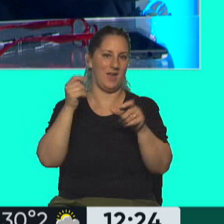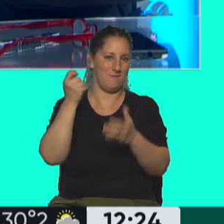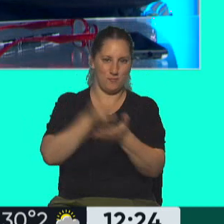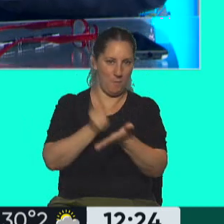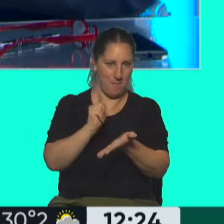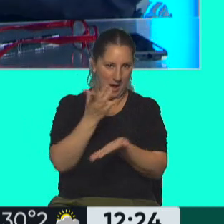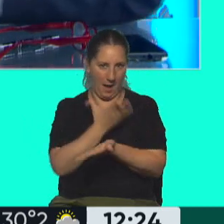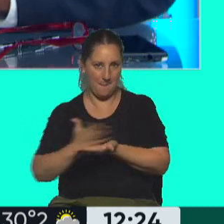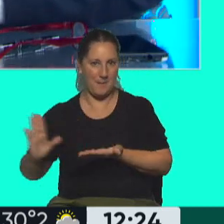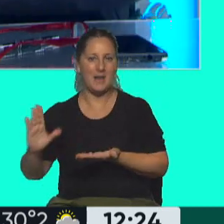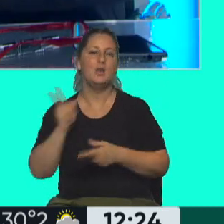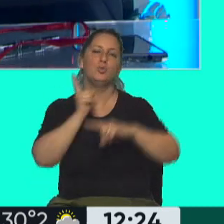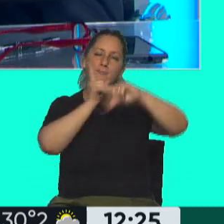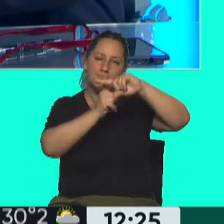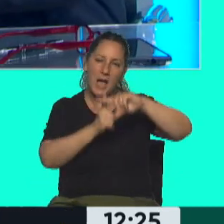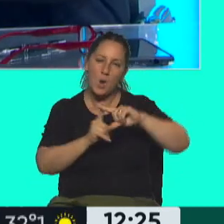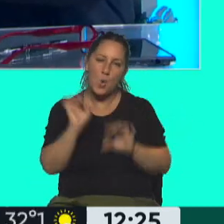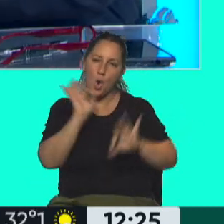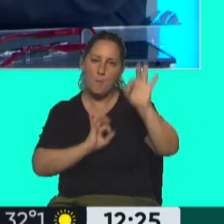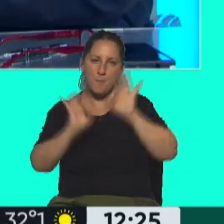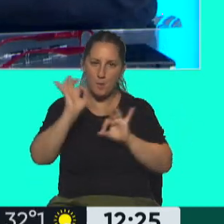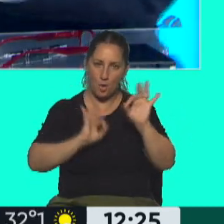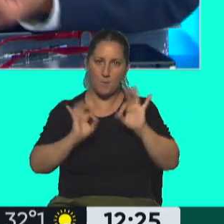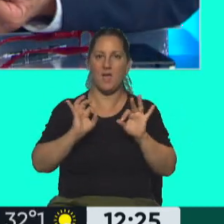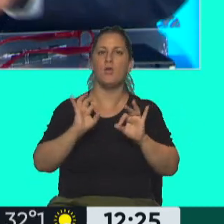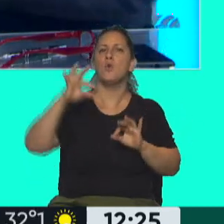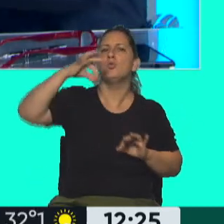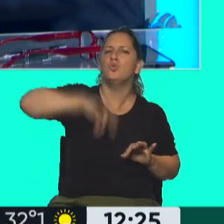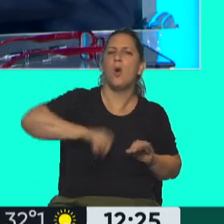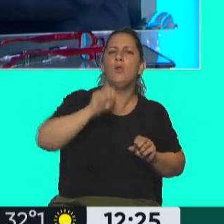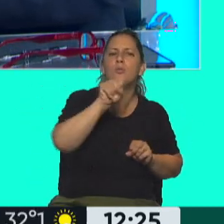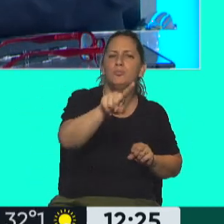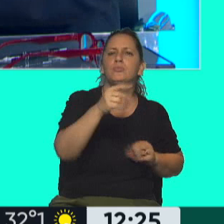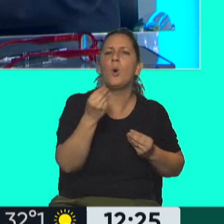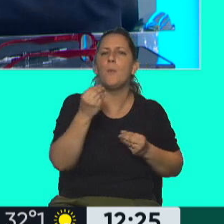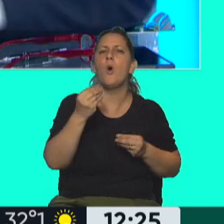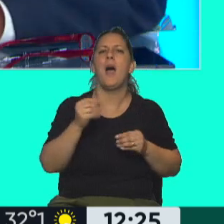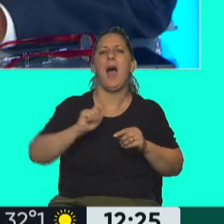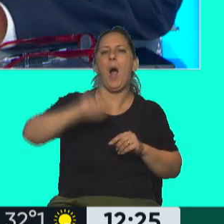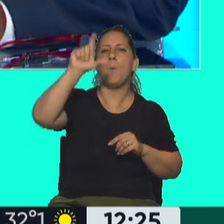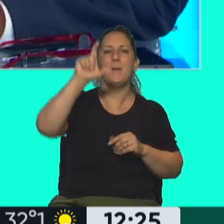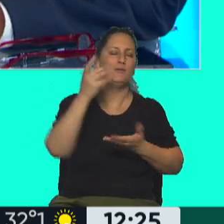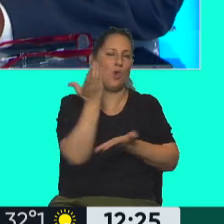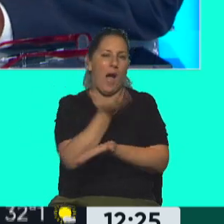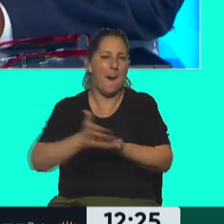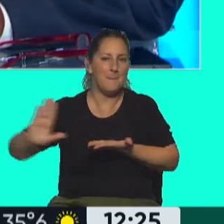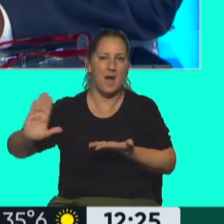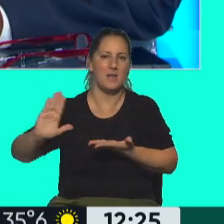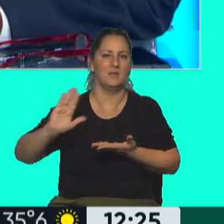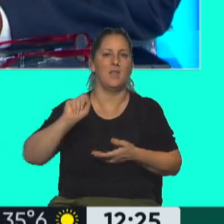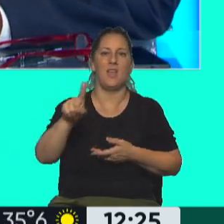Esto en realidad es una estimación porque hay que ver con qué se llega, quienes reciben un aumento por afuera de